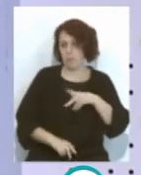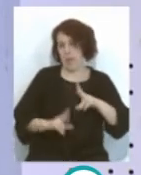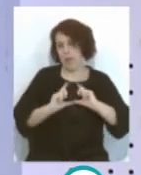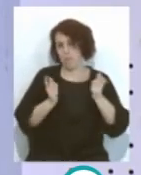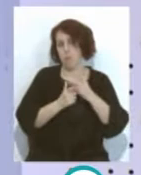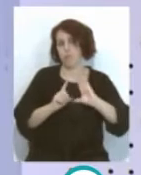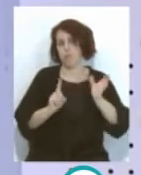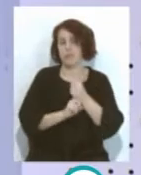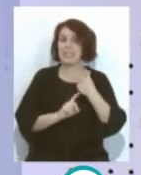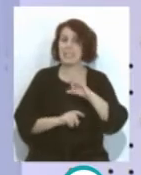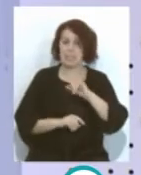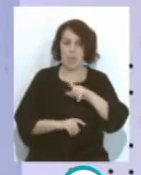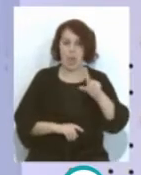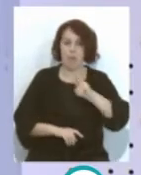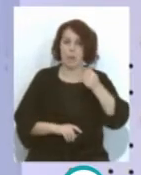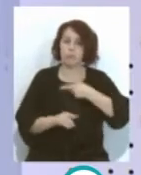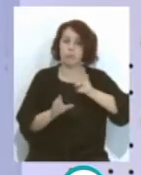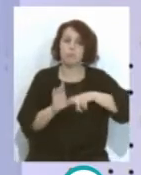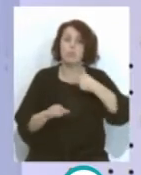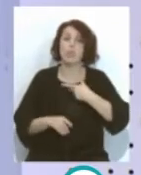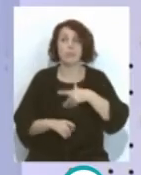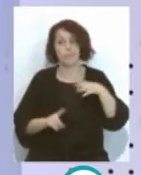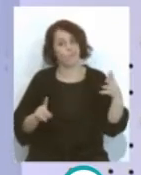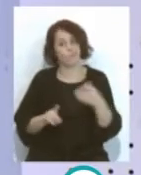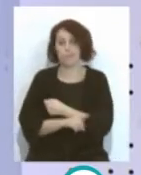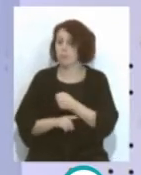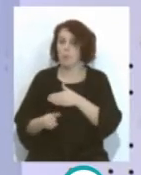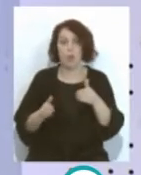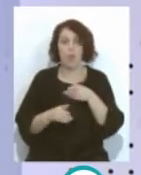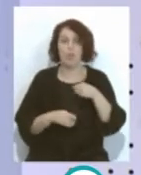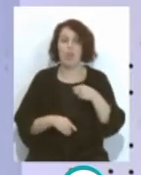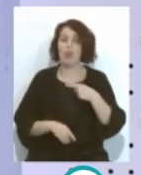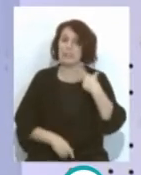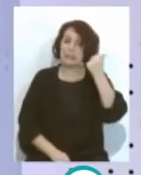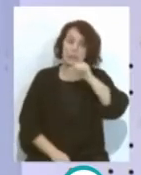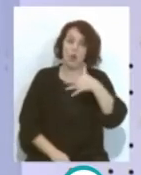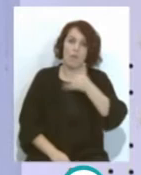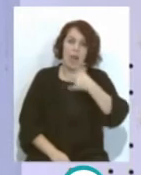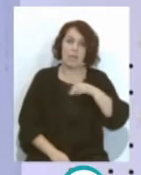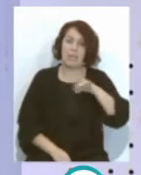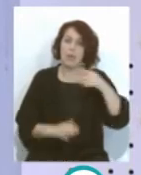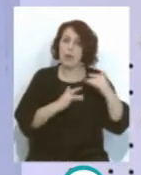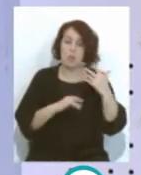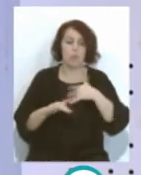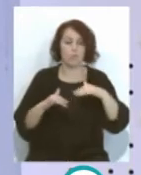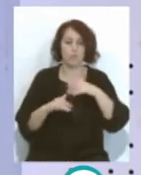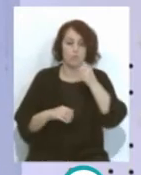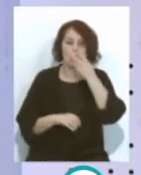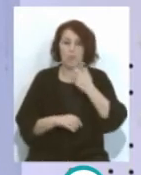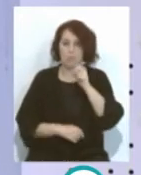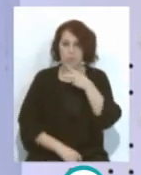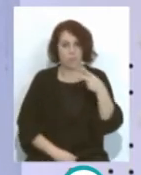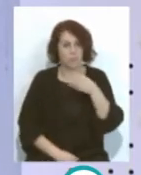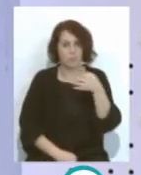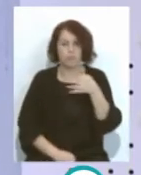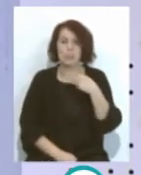participando Y los que no había conseguido en el periodo que había estado de baja 15 partidos ha jugado con una buena dinámica de resultados